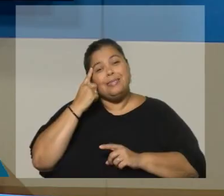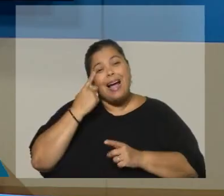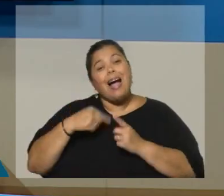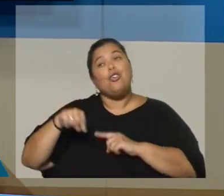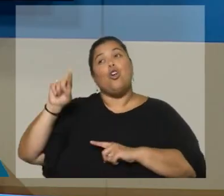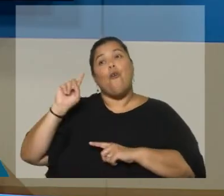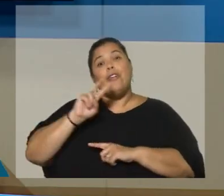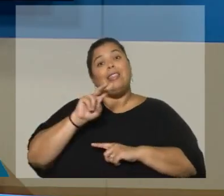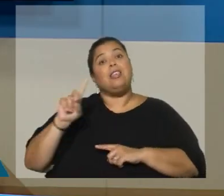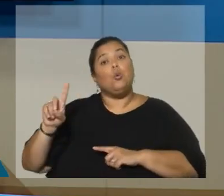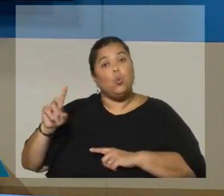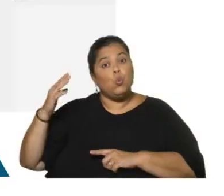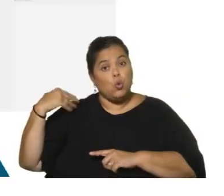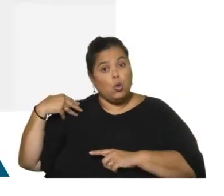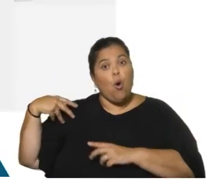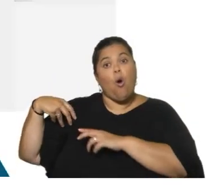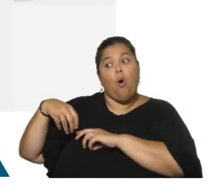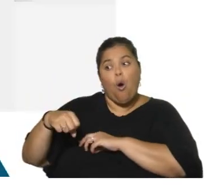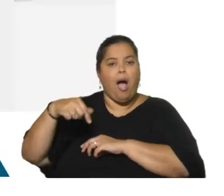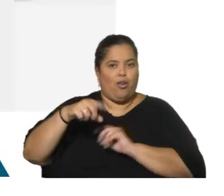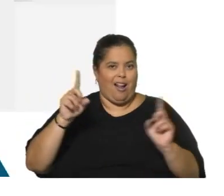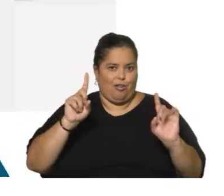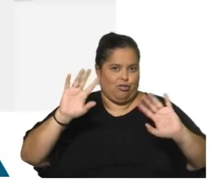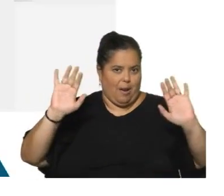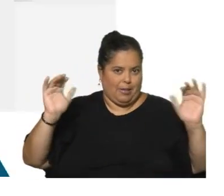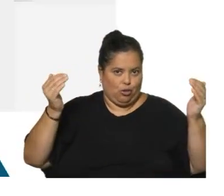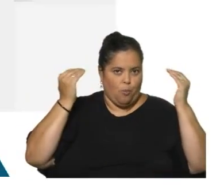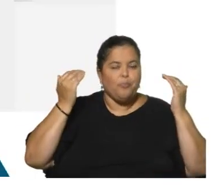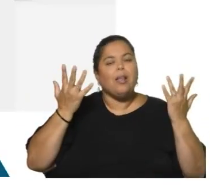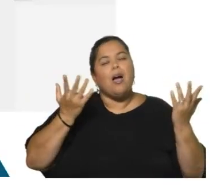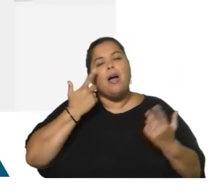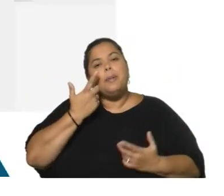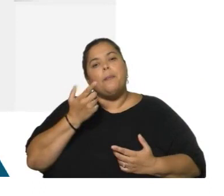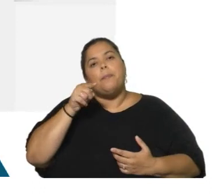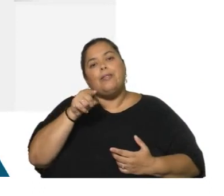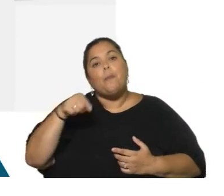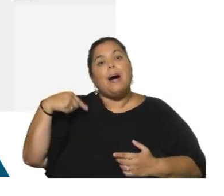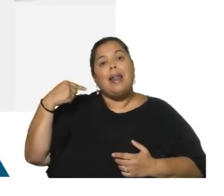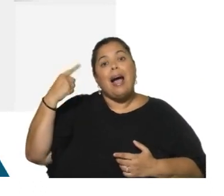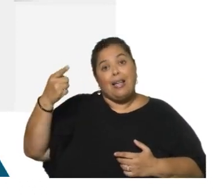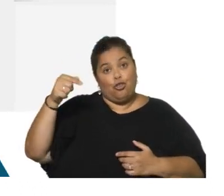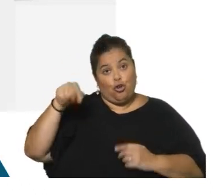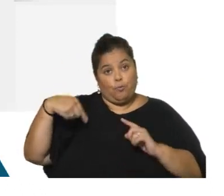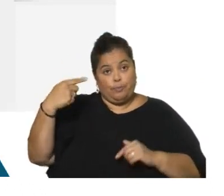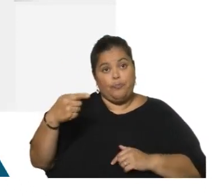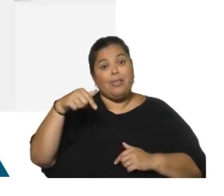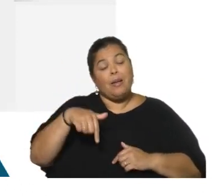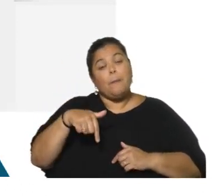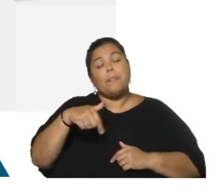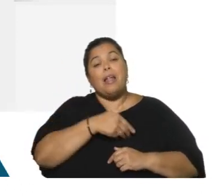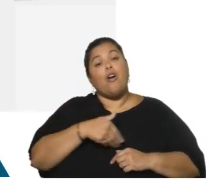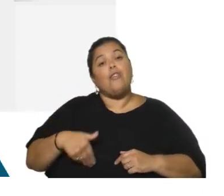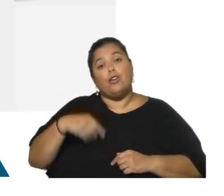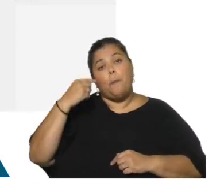que ahora ya no está. Veamos la siguiente placa. Y aquí observamos algunas proyecciones para el año que viene. El gobierno proyecta un crecimiento de la